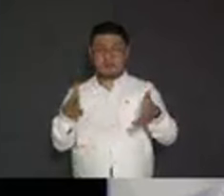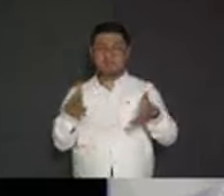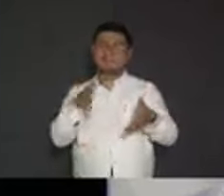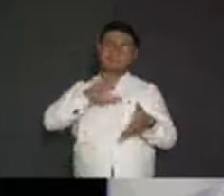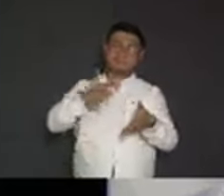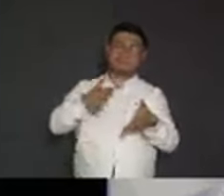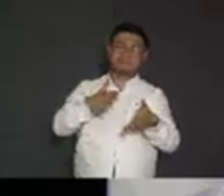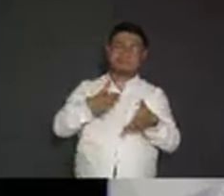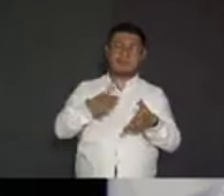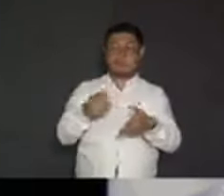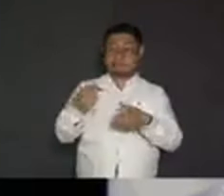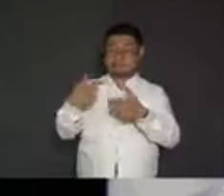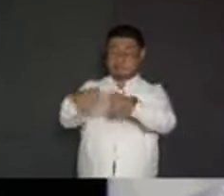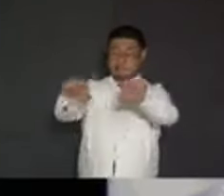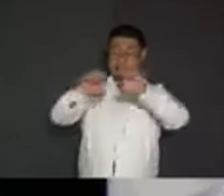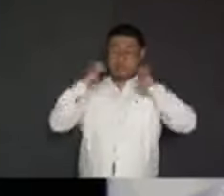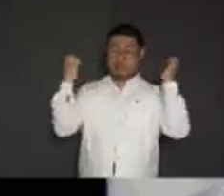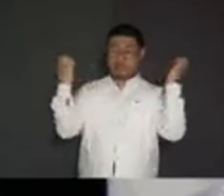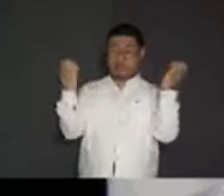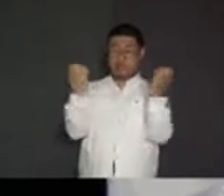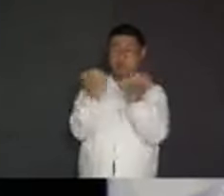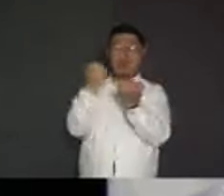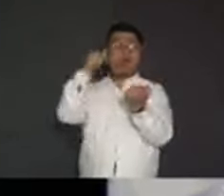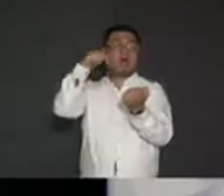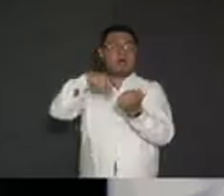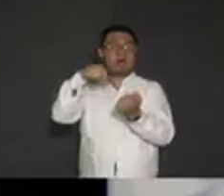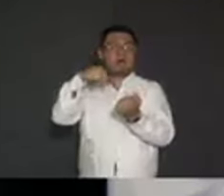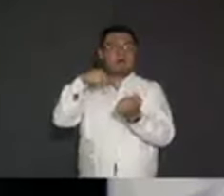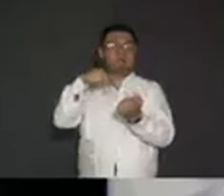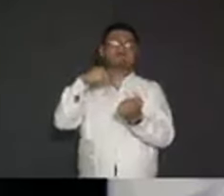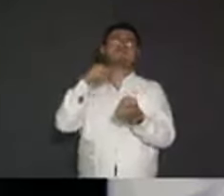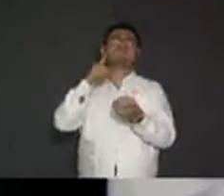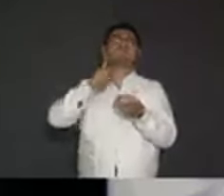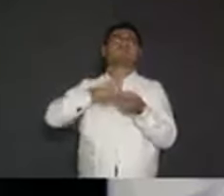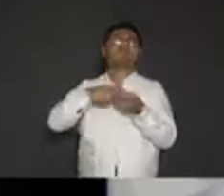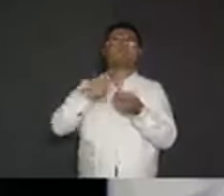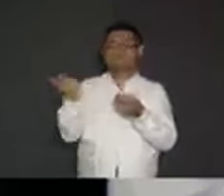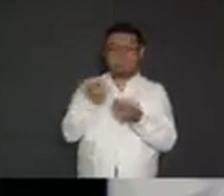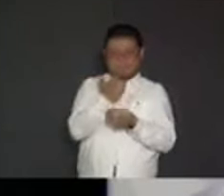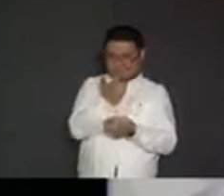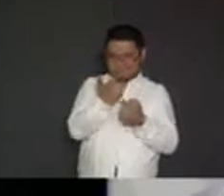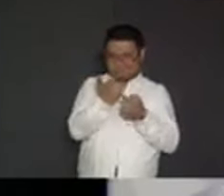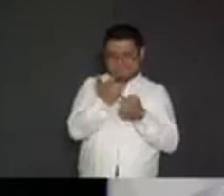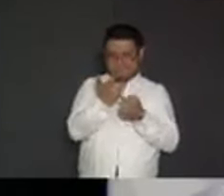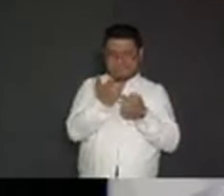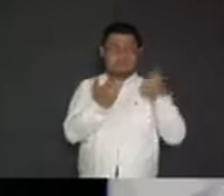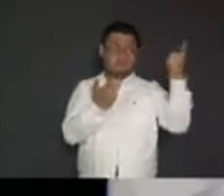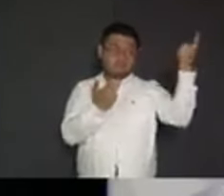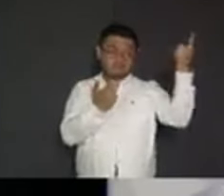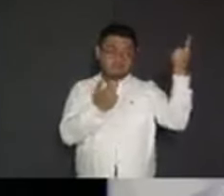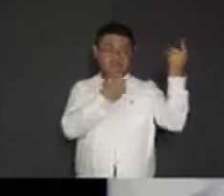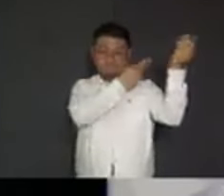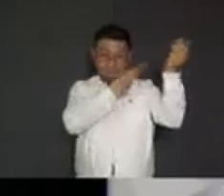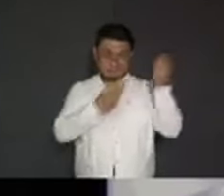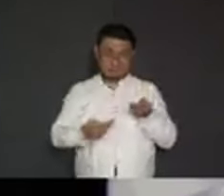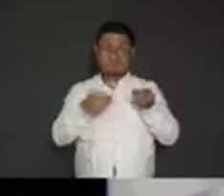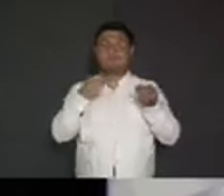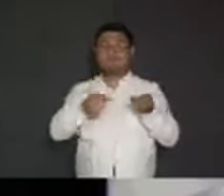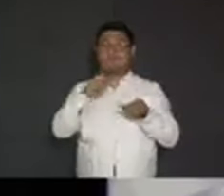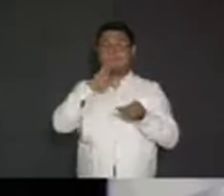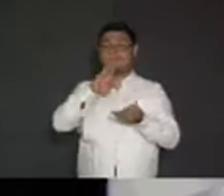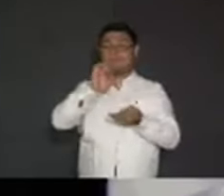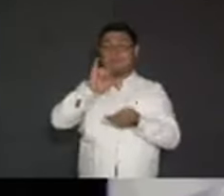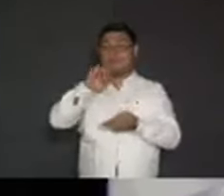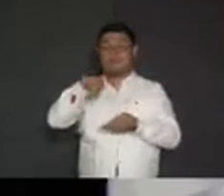el Salvador Alvarado. ¿Saben de dónde salió el dinero? De la gestión del bienestar. De ahí ha sacado el dinero